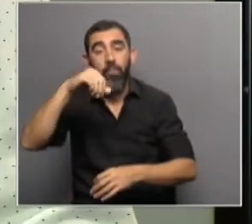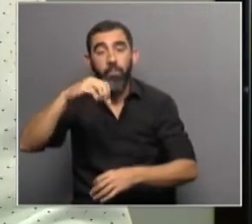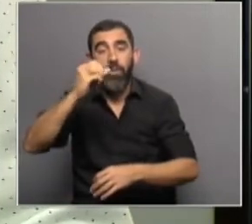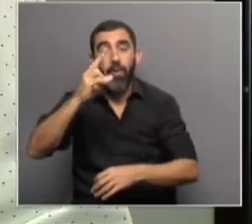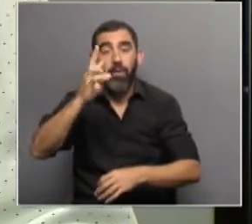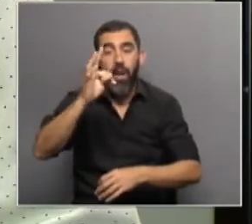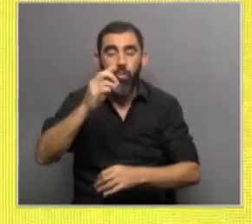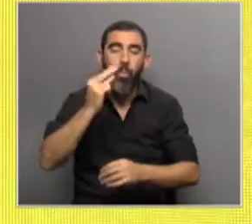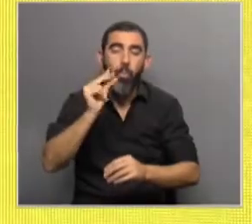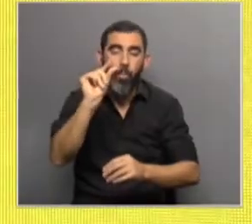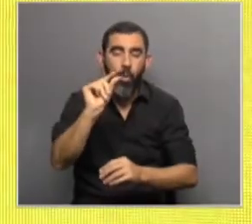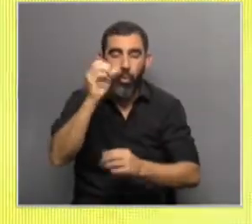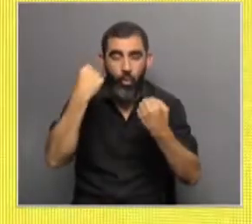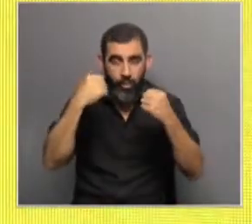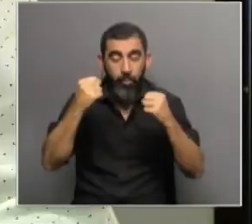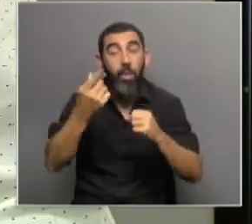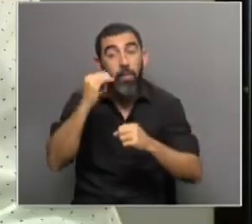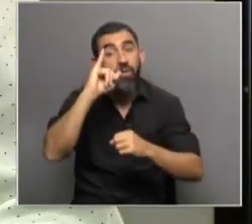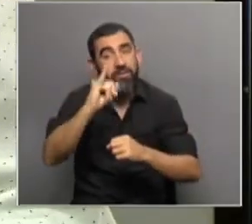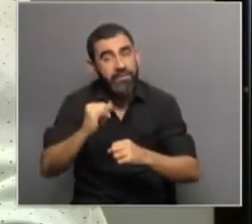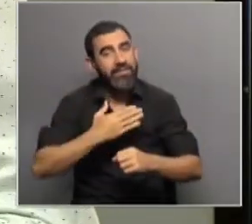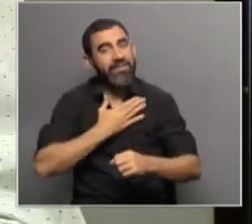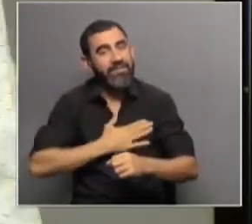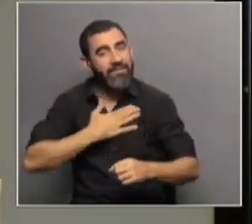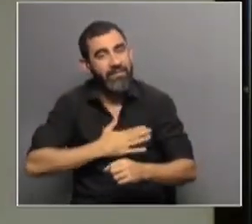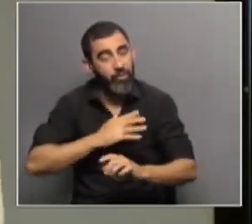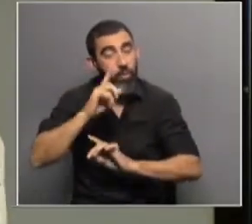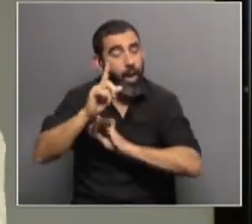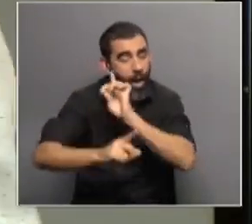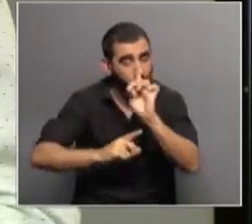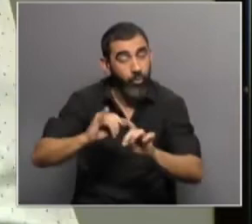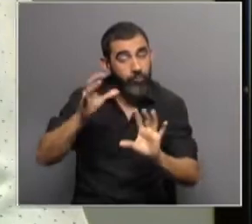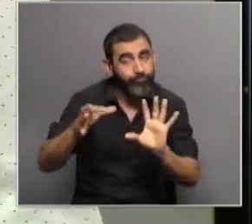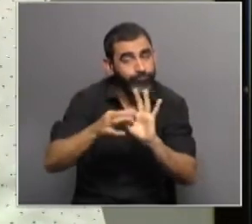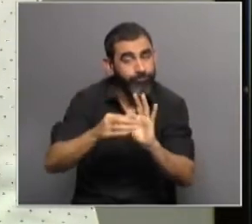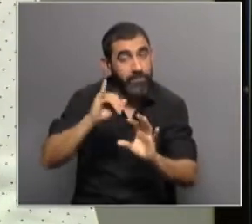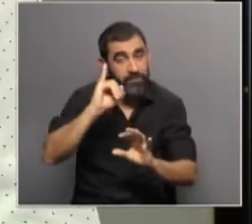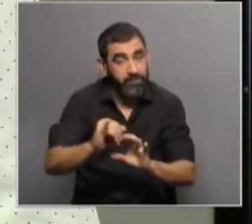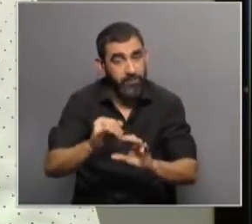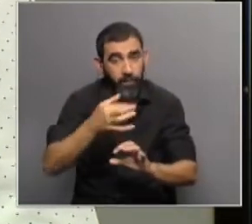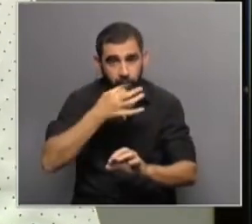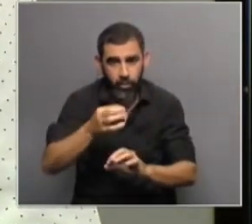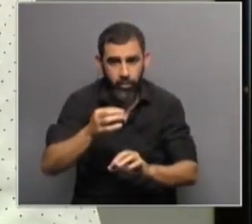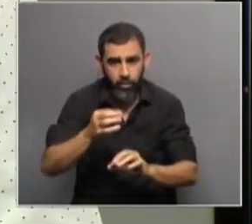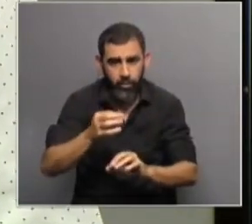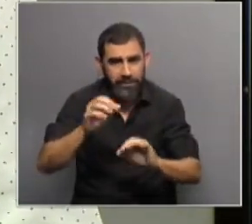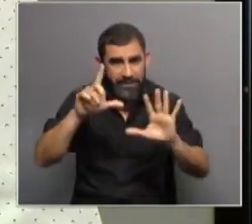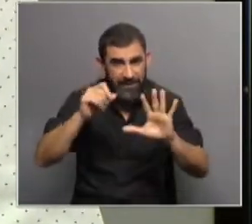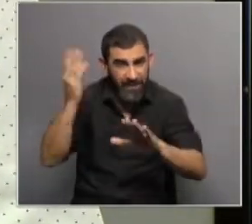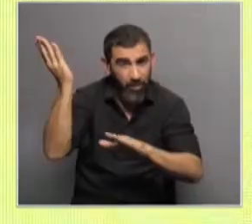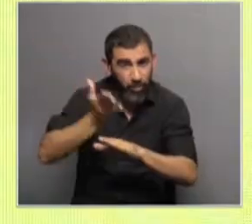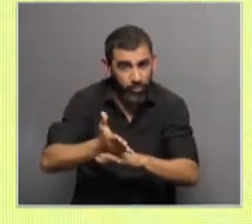pocos deportistas, pero que tienen parte del síndrome o trastornos vinculados, habló de una proporción, si no retuve mal, del